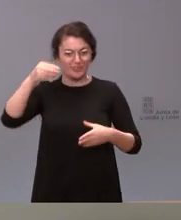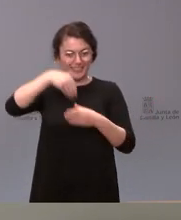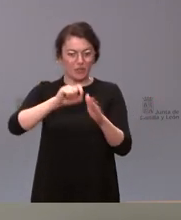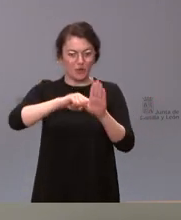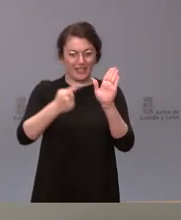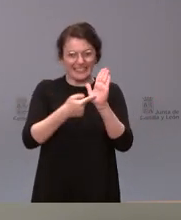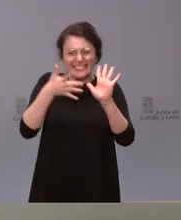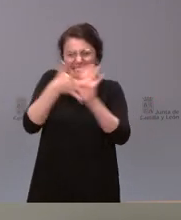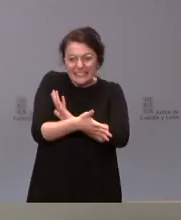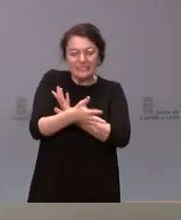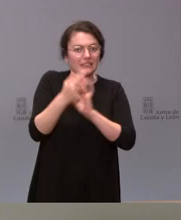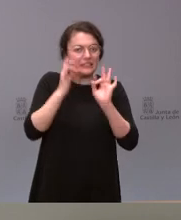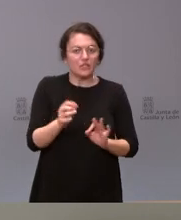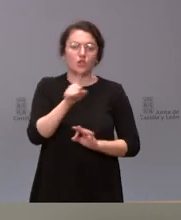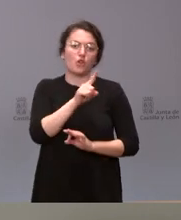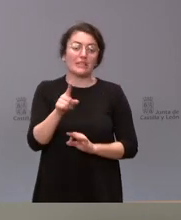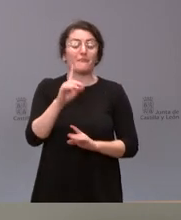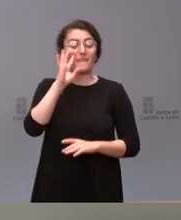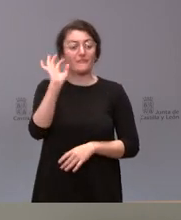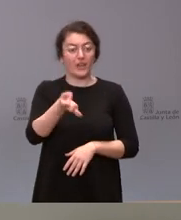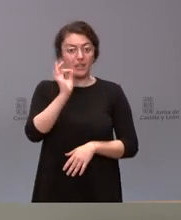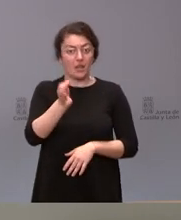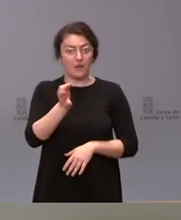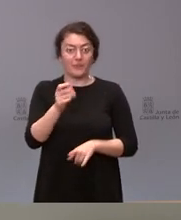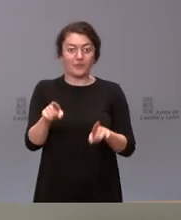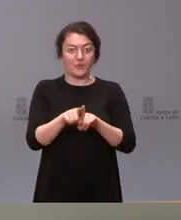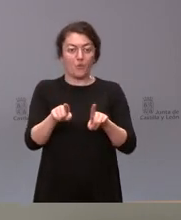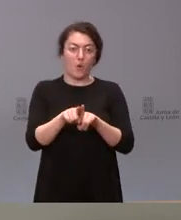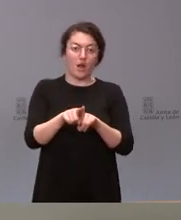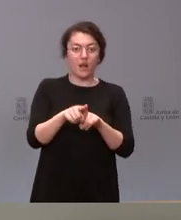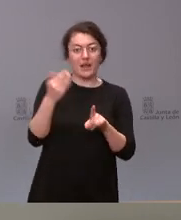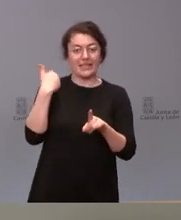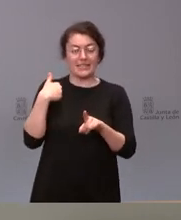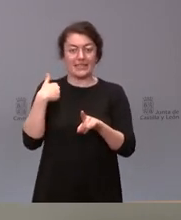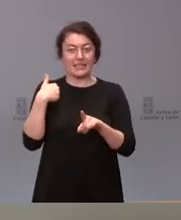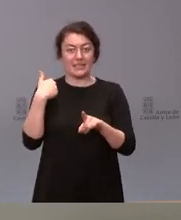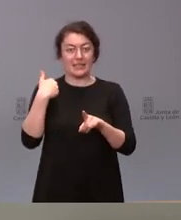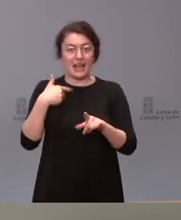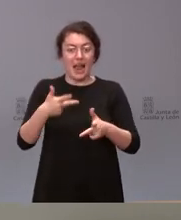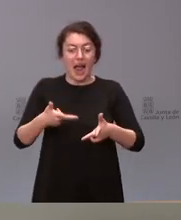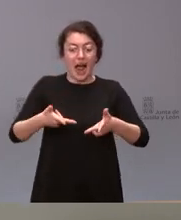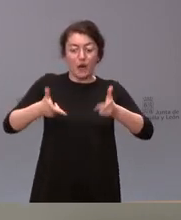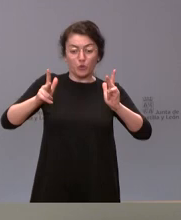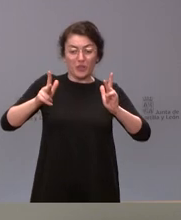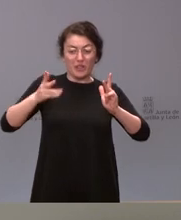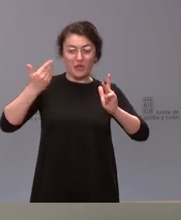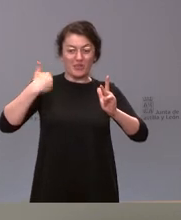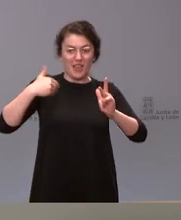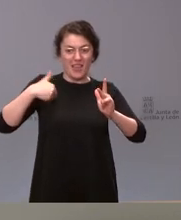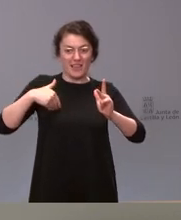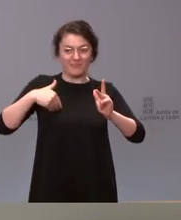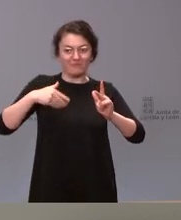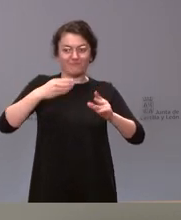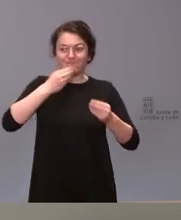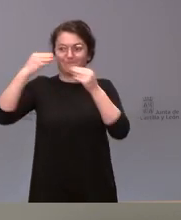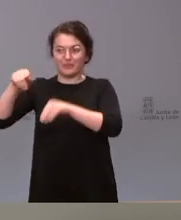que hay un punto a partir del cual todo el procedimiento de autorización corresponde al gobierno y ese